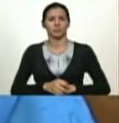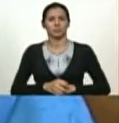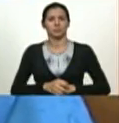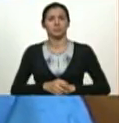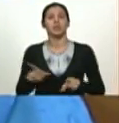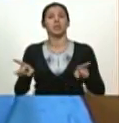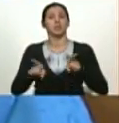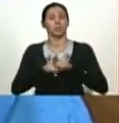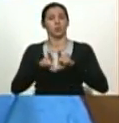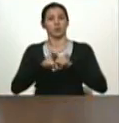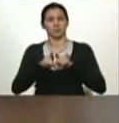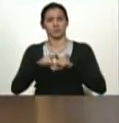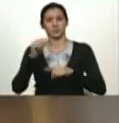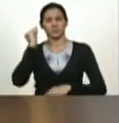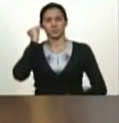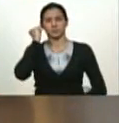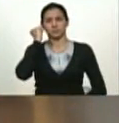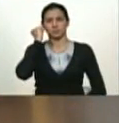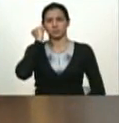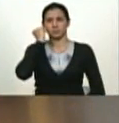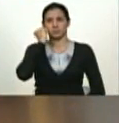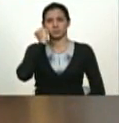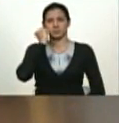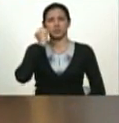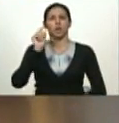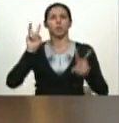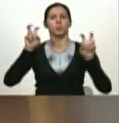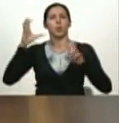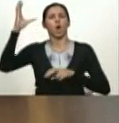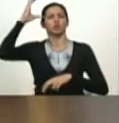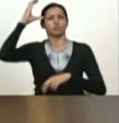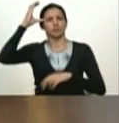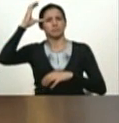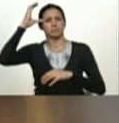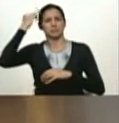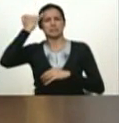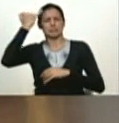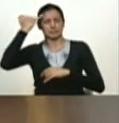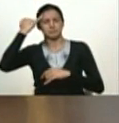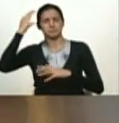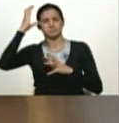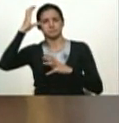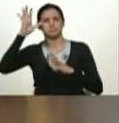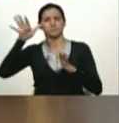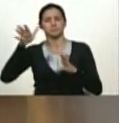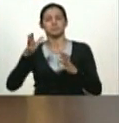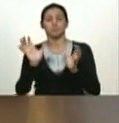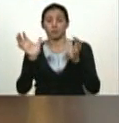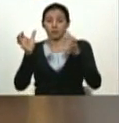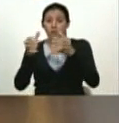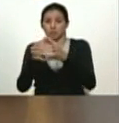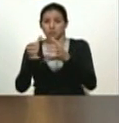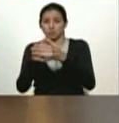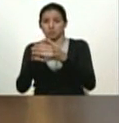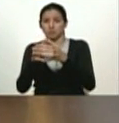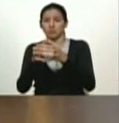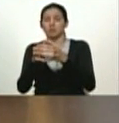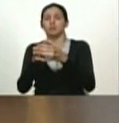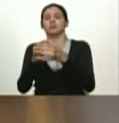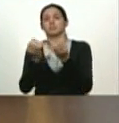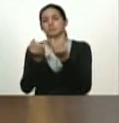igualmente el nuevo concepto del equipo de seguridad y soberanía alimentaria